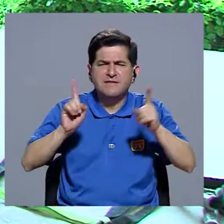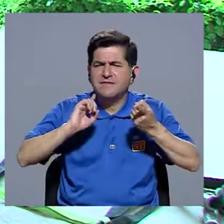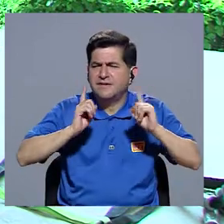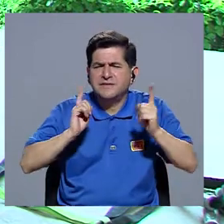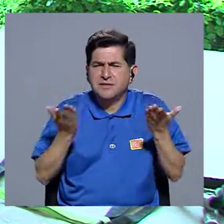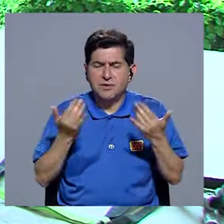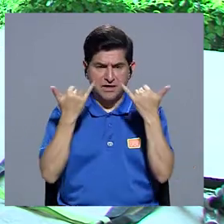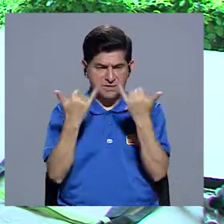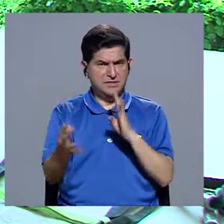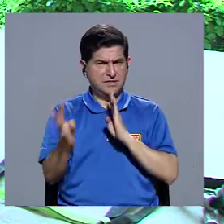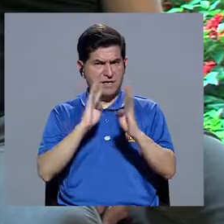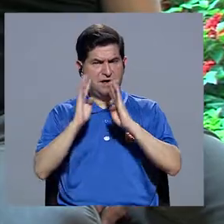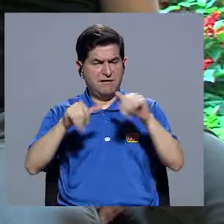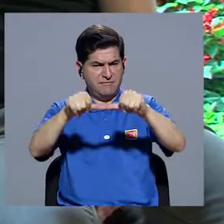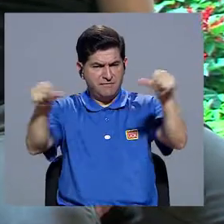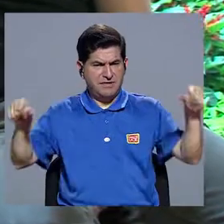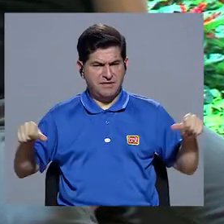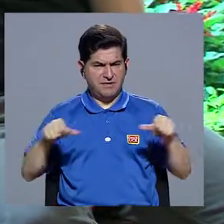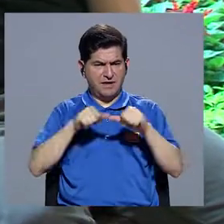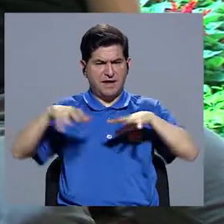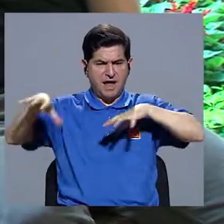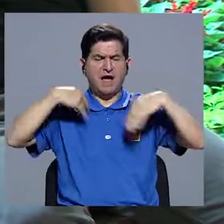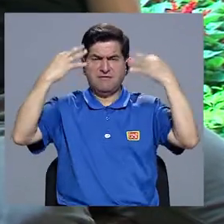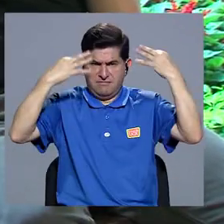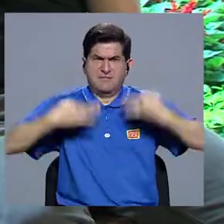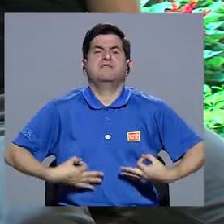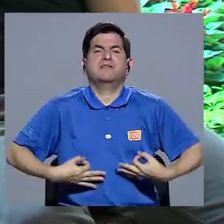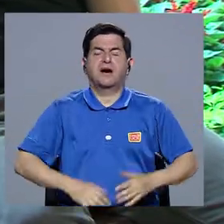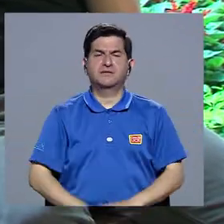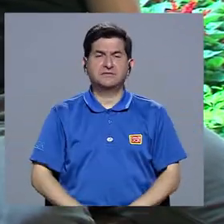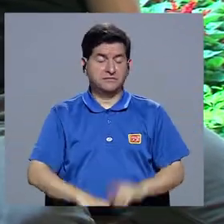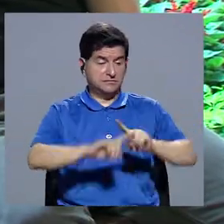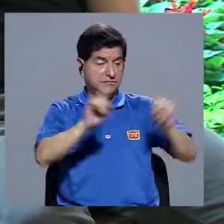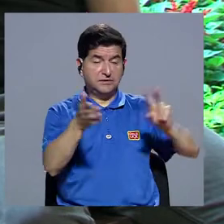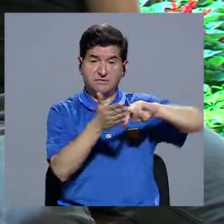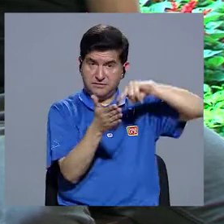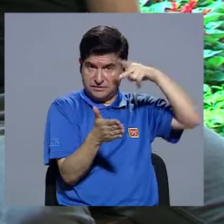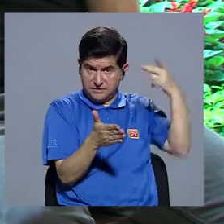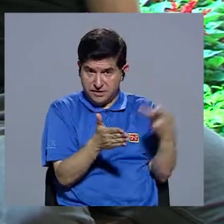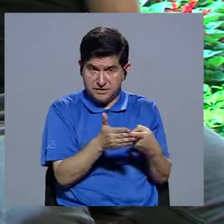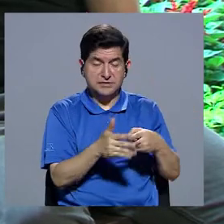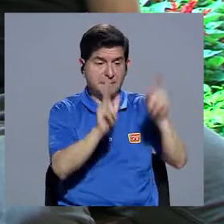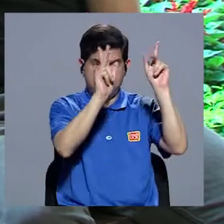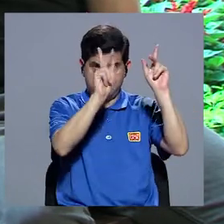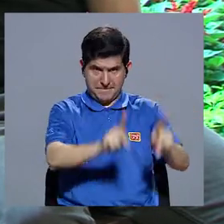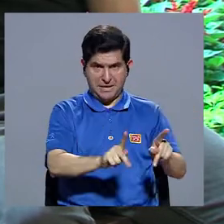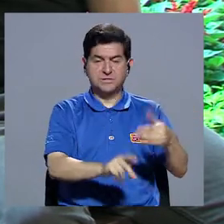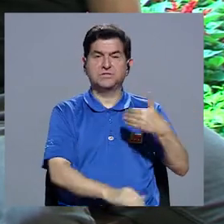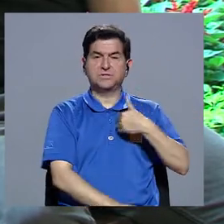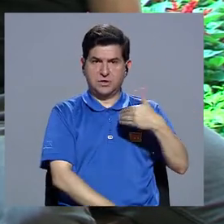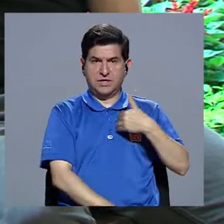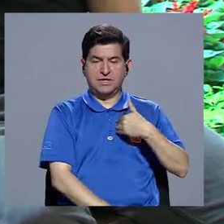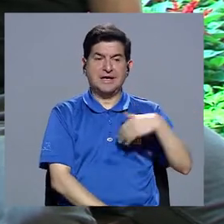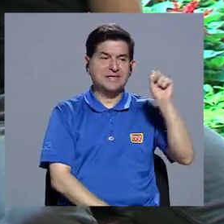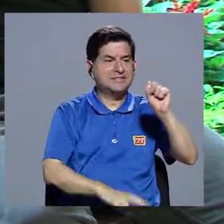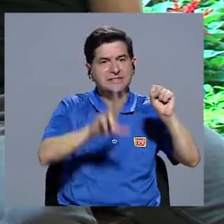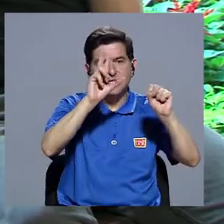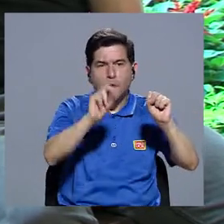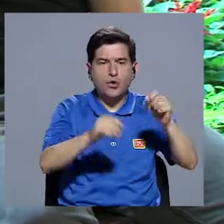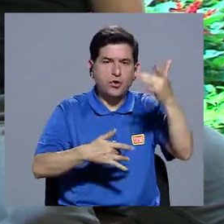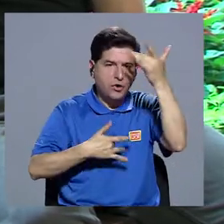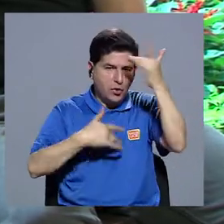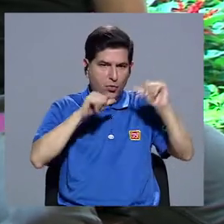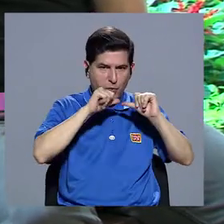hablando un poco más en el área de la actividad física, digamos, ¿cuál es la diferencia entre una persona que tiene o no tiene una